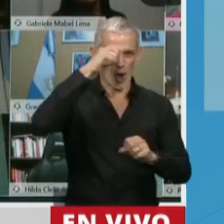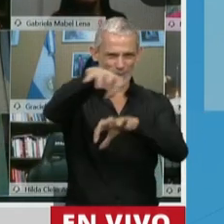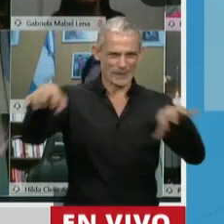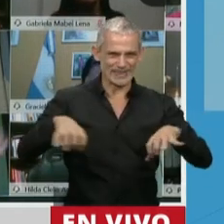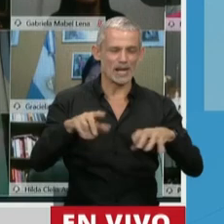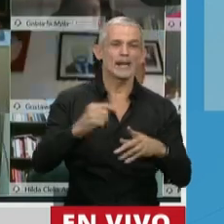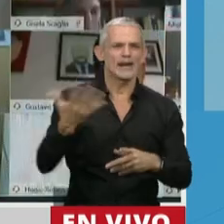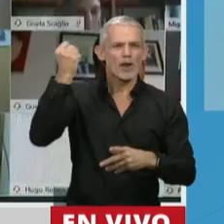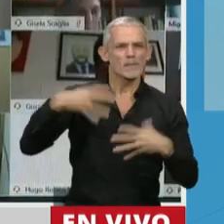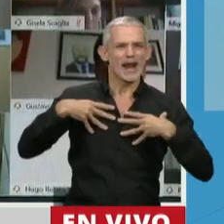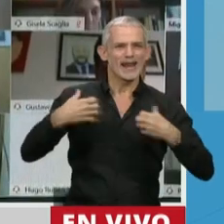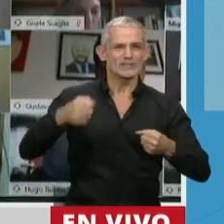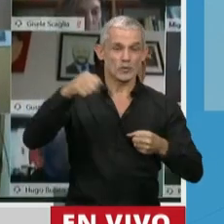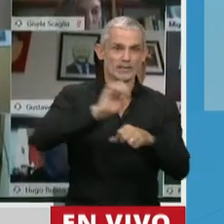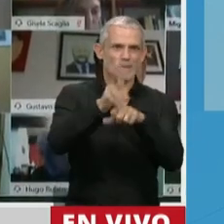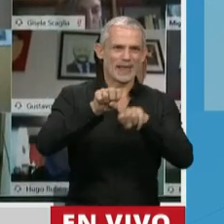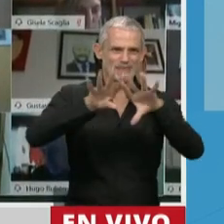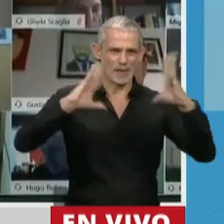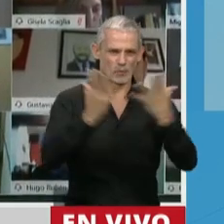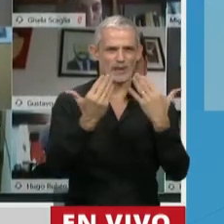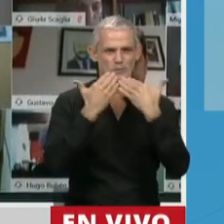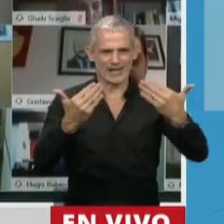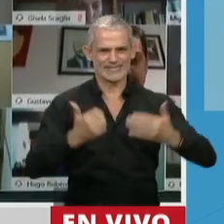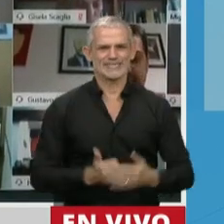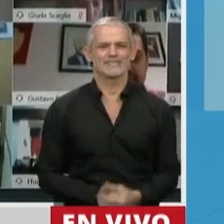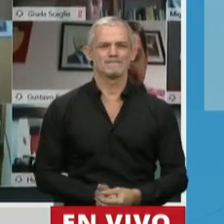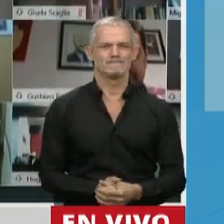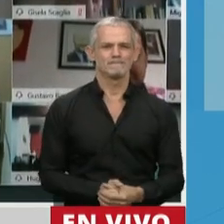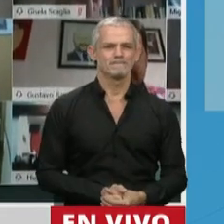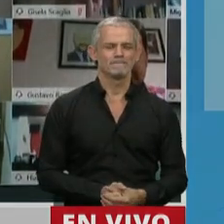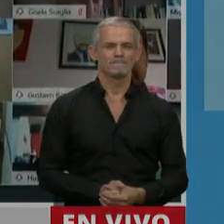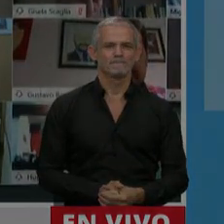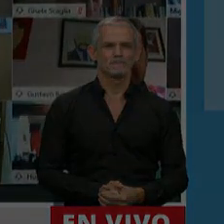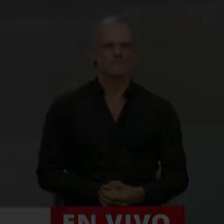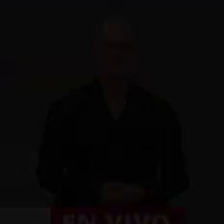recuperar nuestra salud en esta pandemia mundial. Gracias, Presidente. Gracias, Diego.